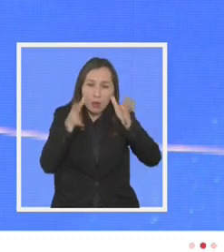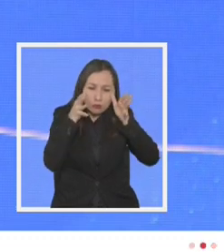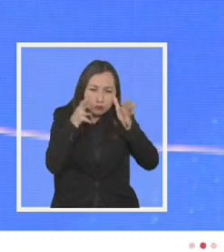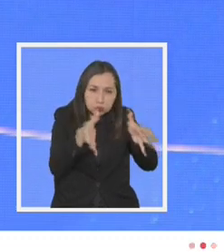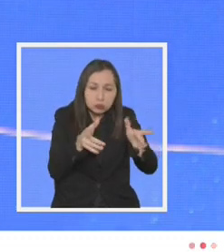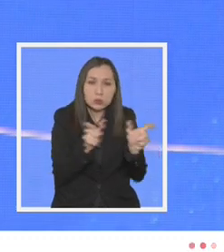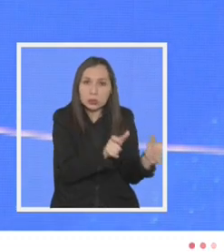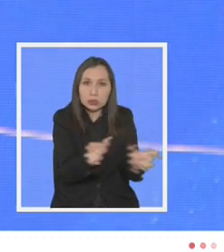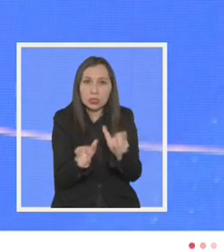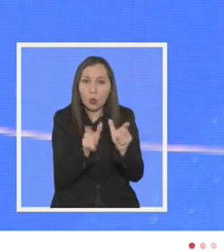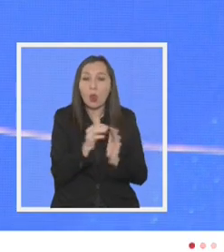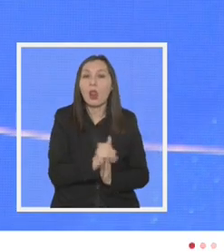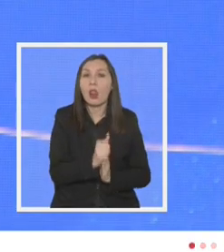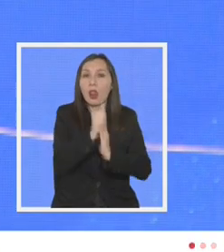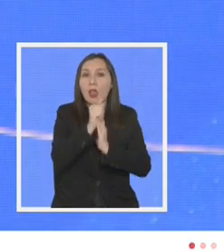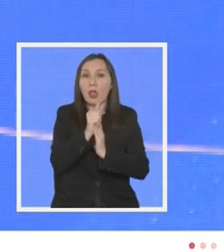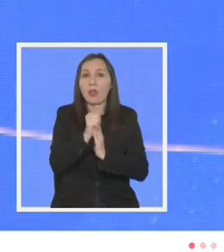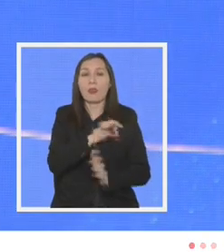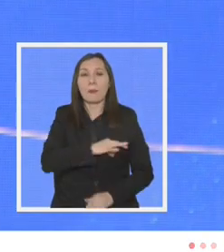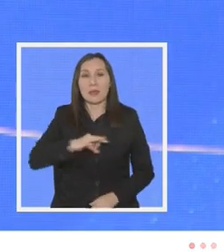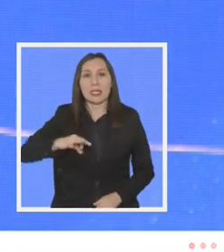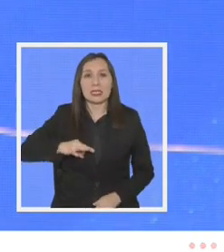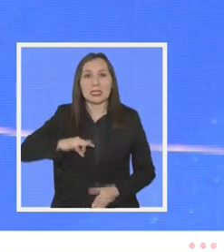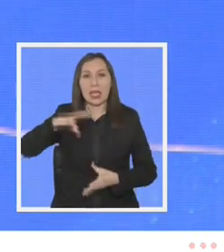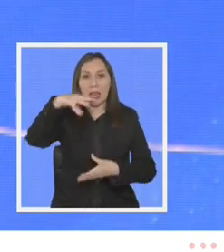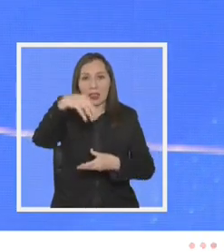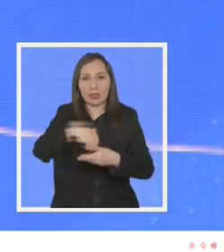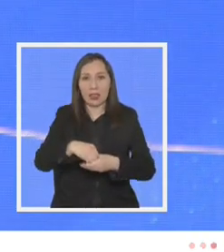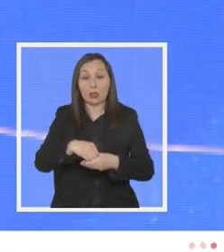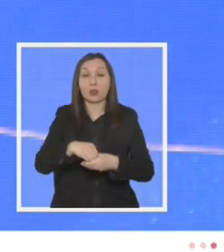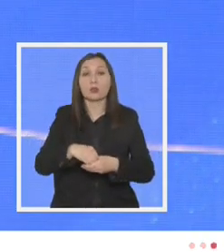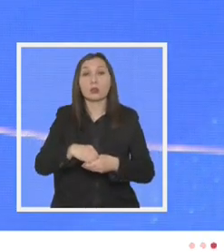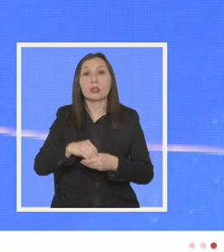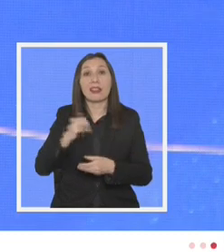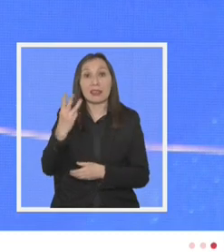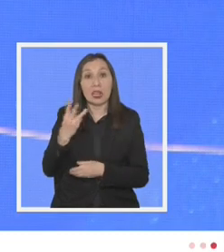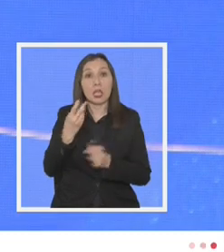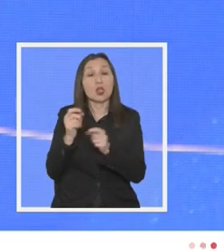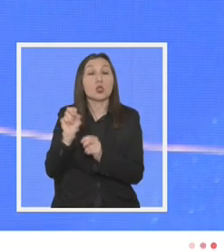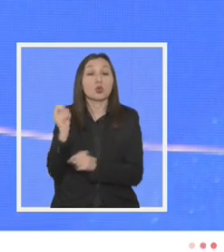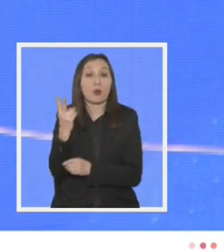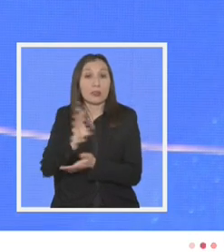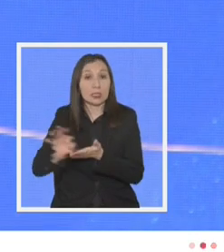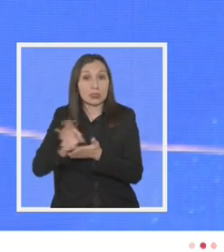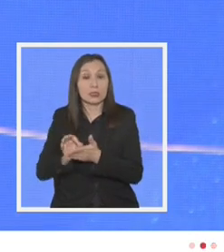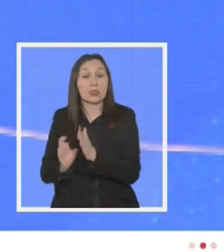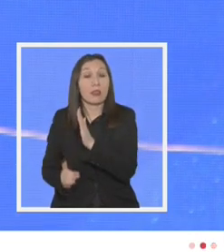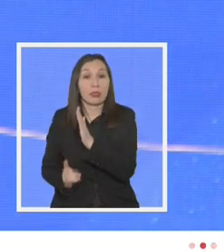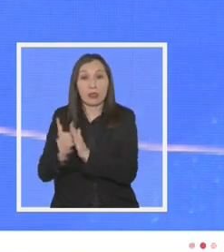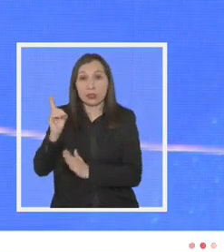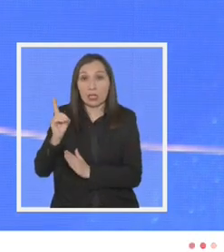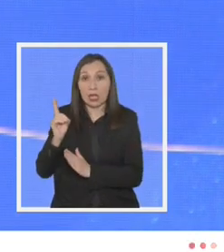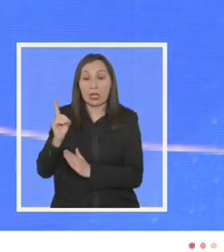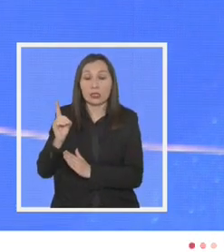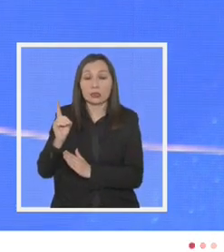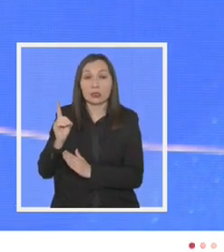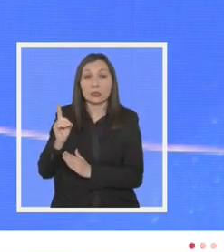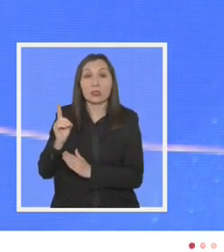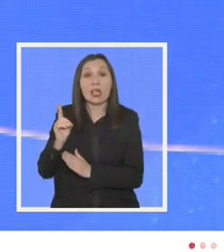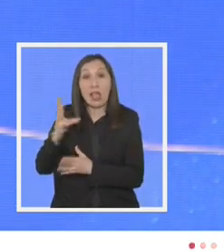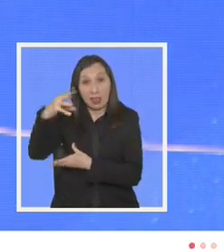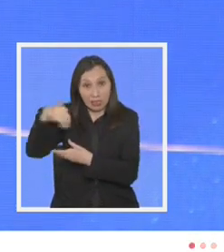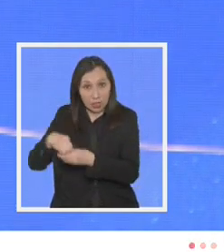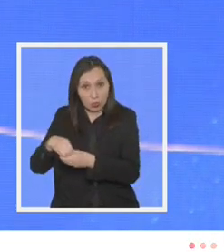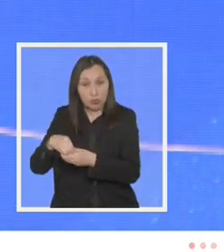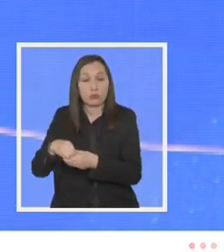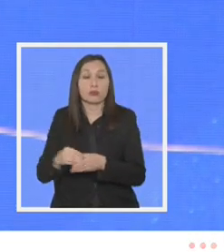seguridad que está liderado por el ministerio del interior y sus tres subsecretarías desarrollo la subsecretaría